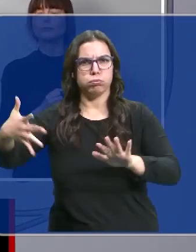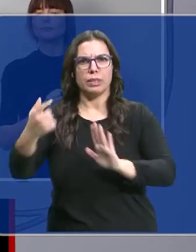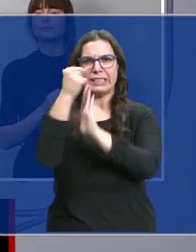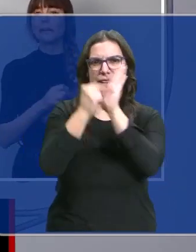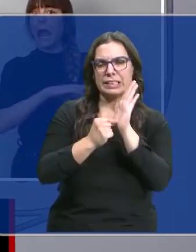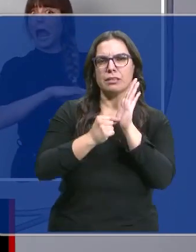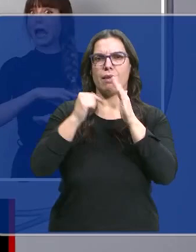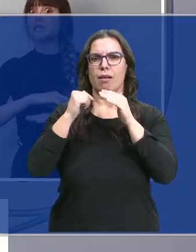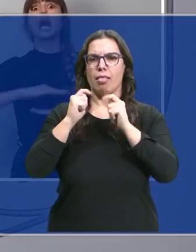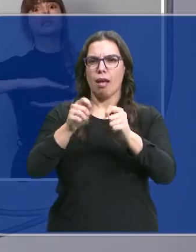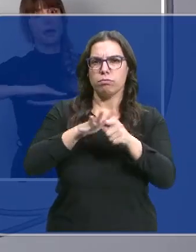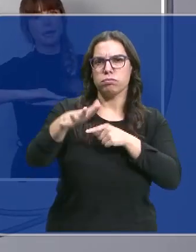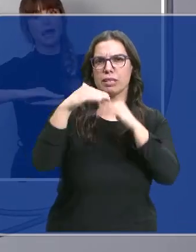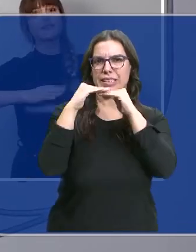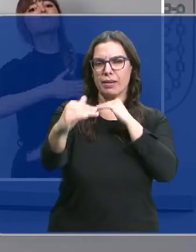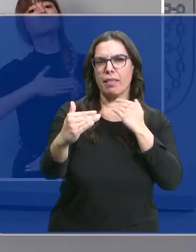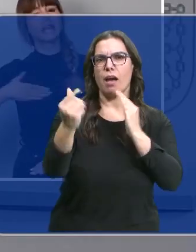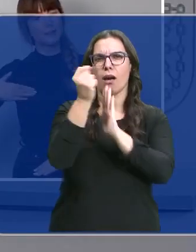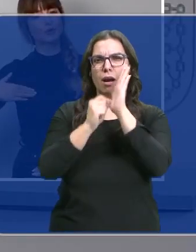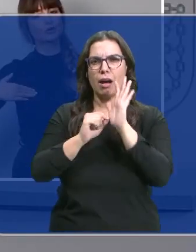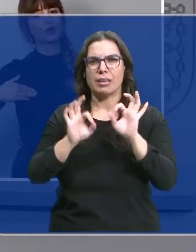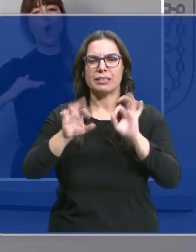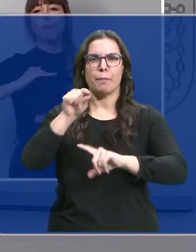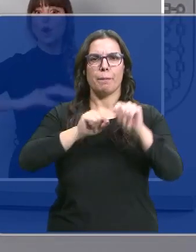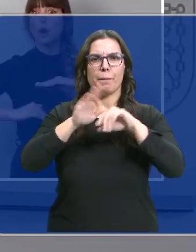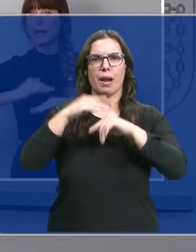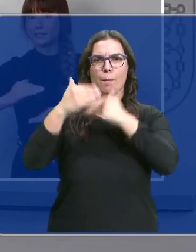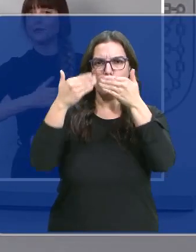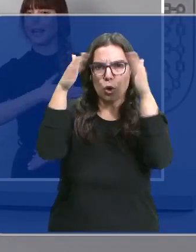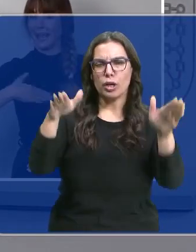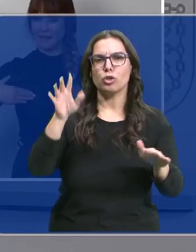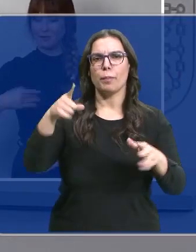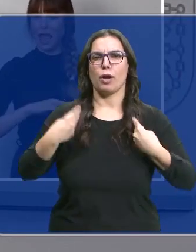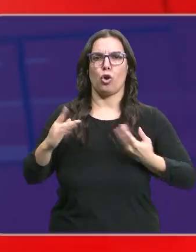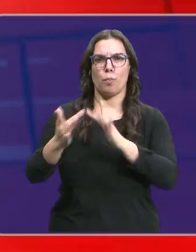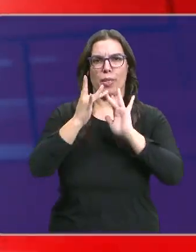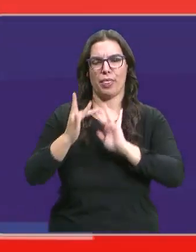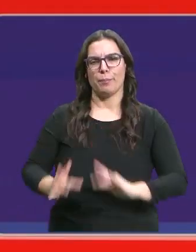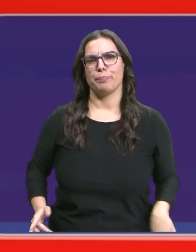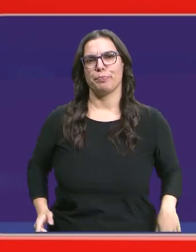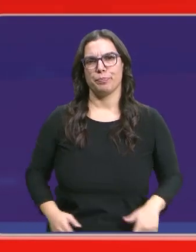agenda de estabilidad, esa agenda de progreso y esa agenda de convivencia.